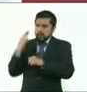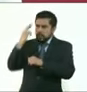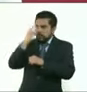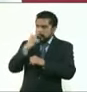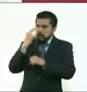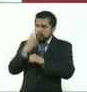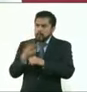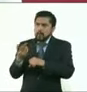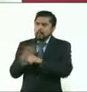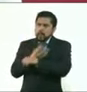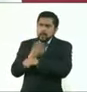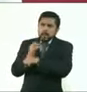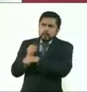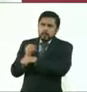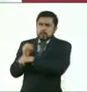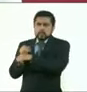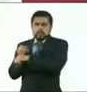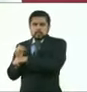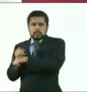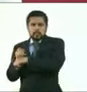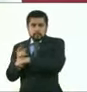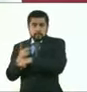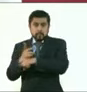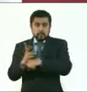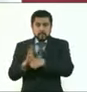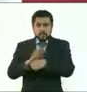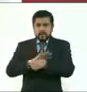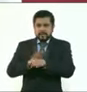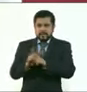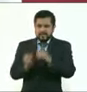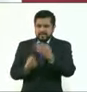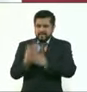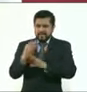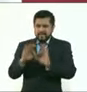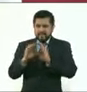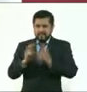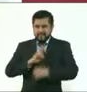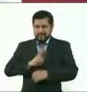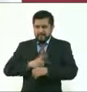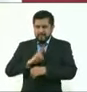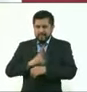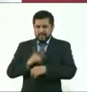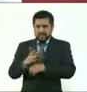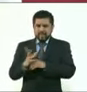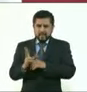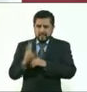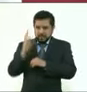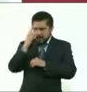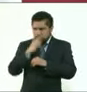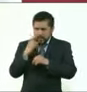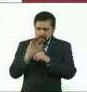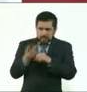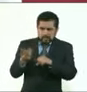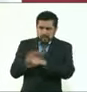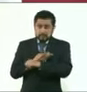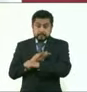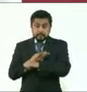con esta variante, pues tiene que ver también con bajos niveles de vacunación, porque en todos los países del mundo,